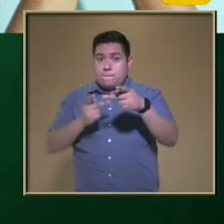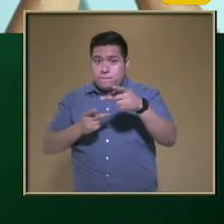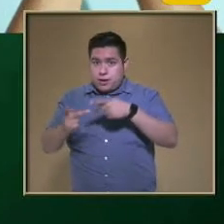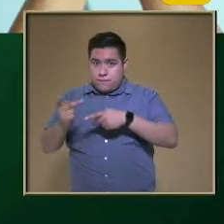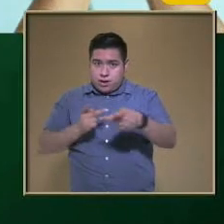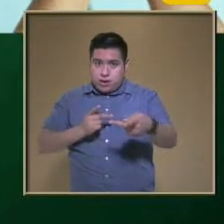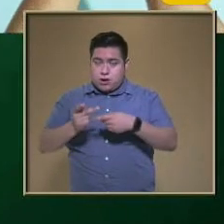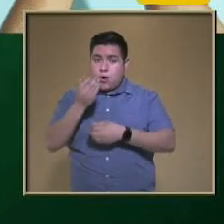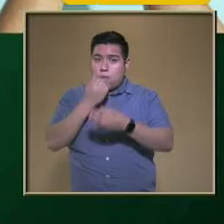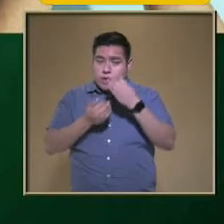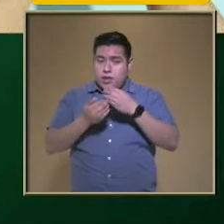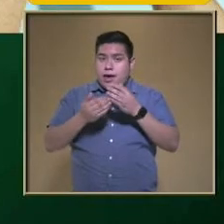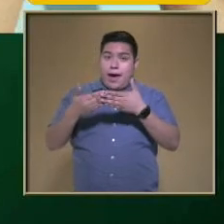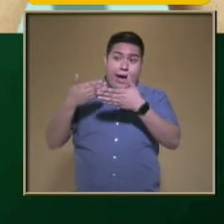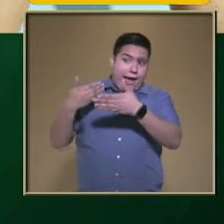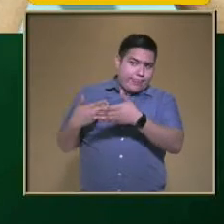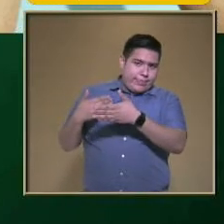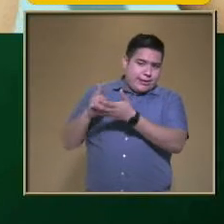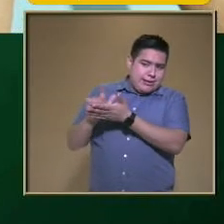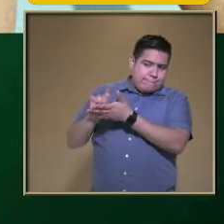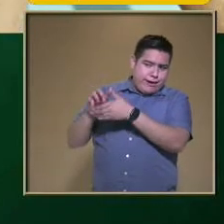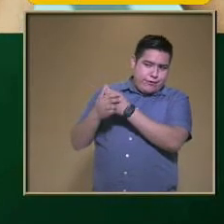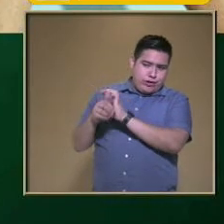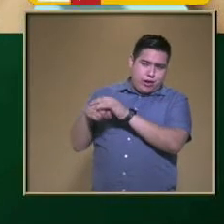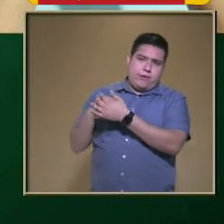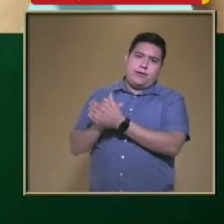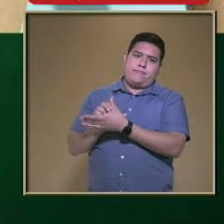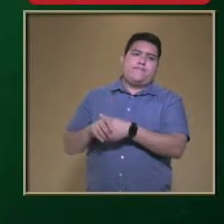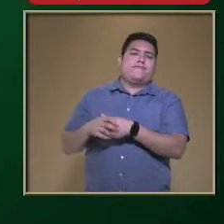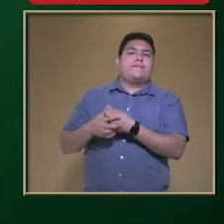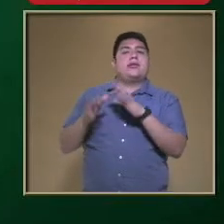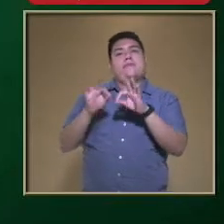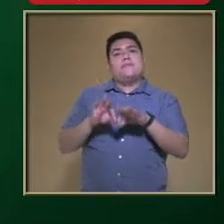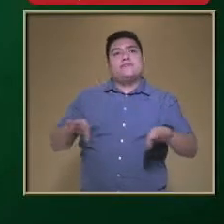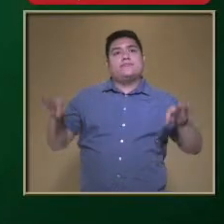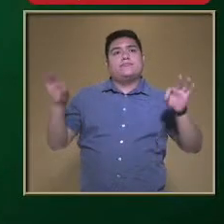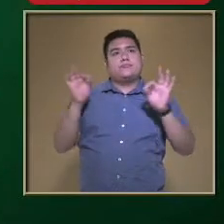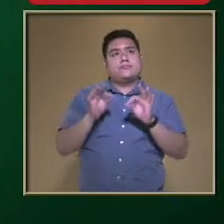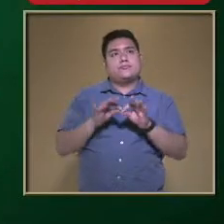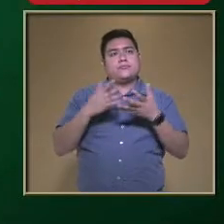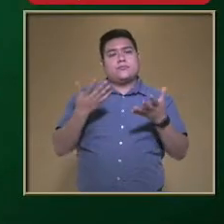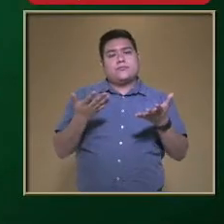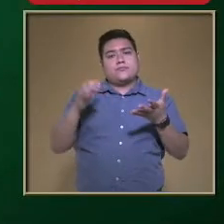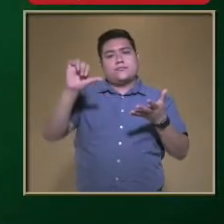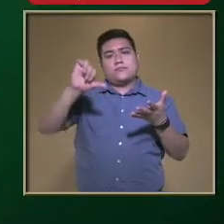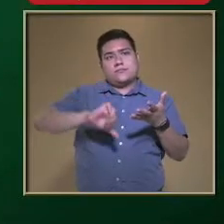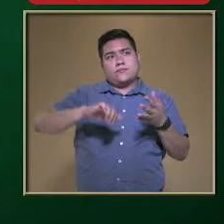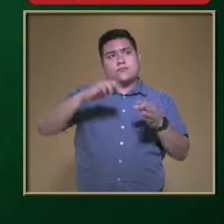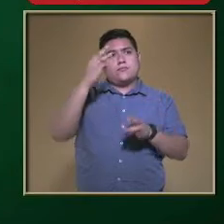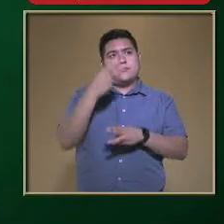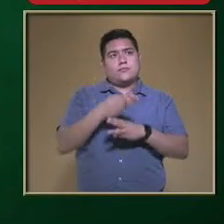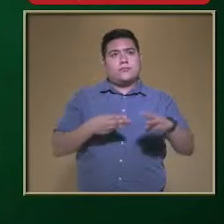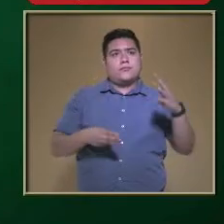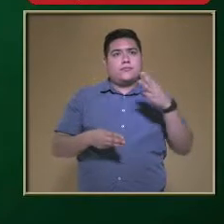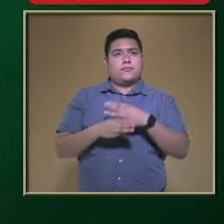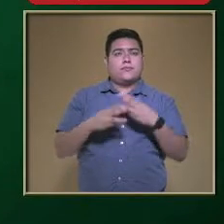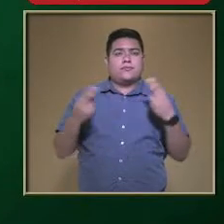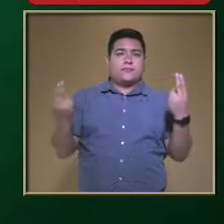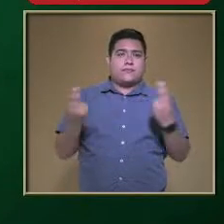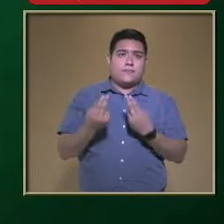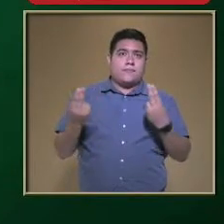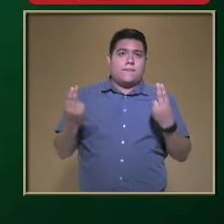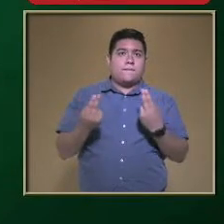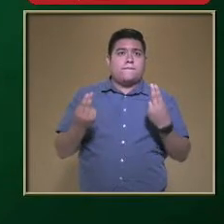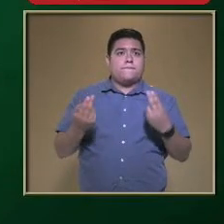manipularlos Durante la comida Antes de comer Es muy importante Para el día de hoy Les seguimos invitando A